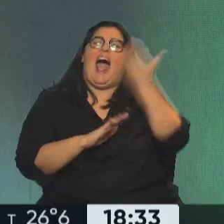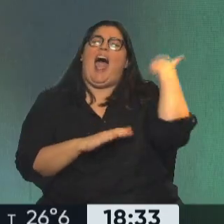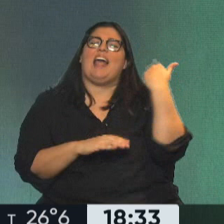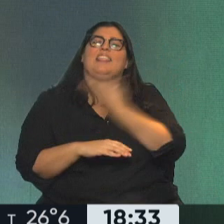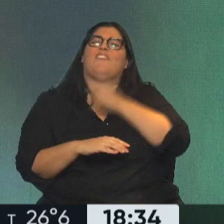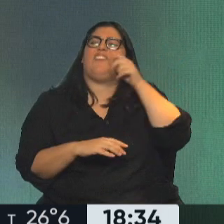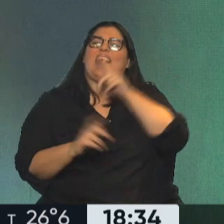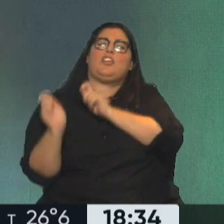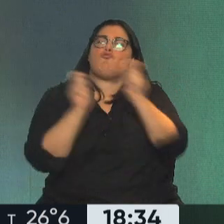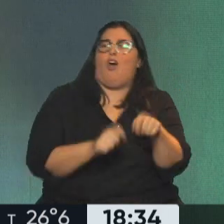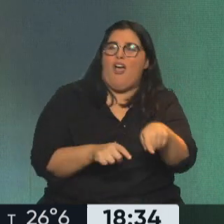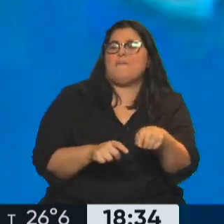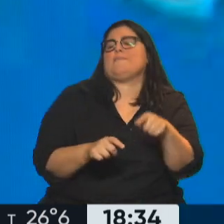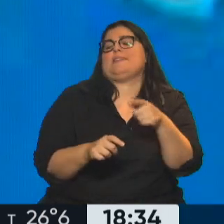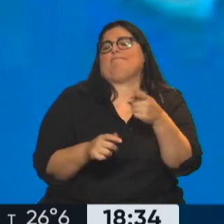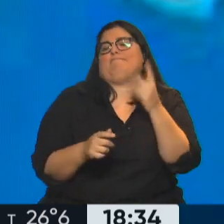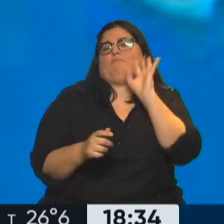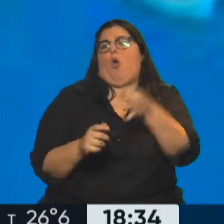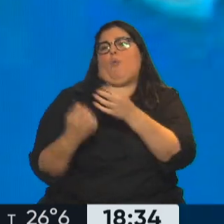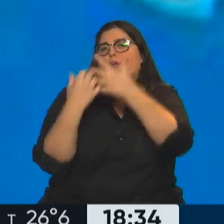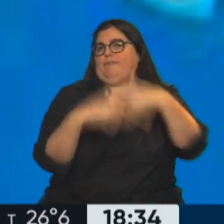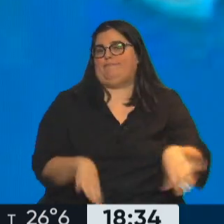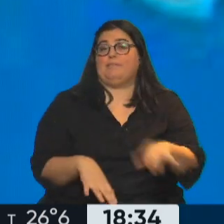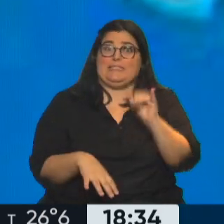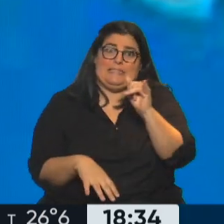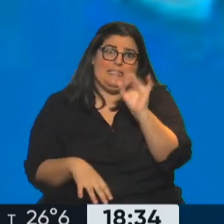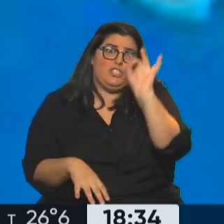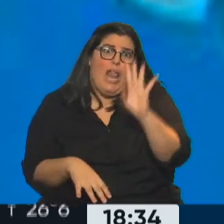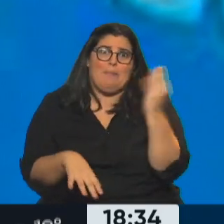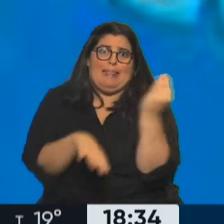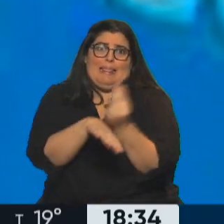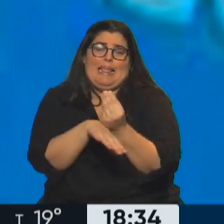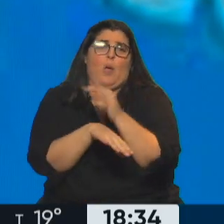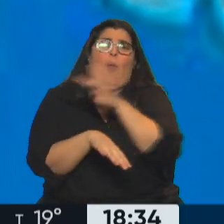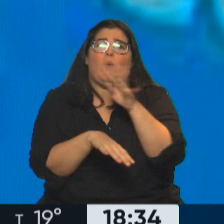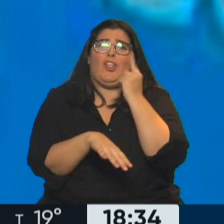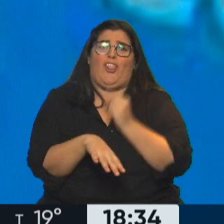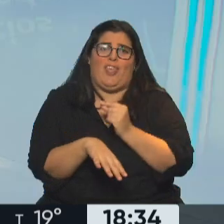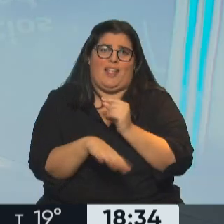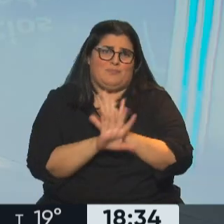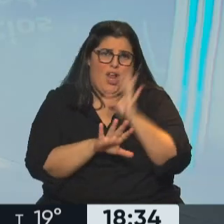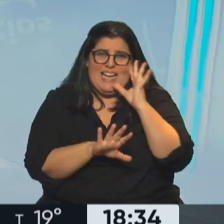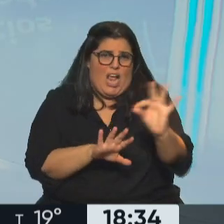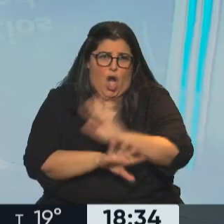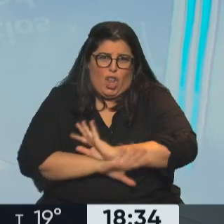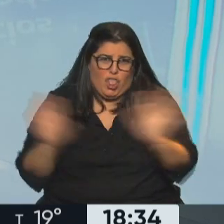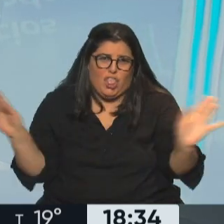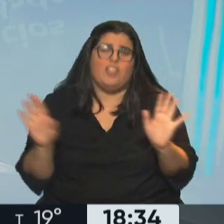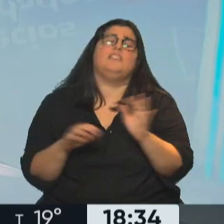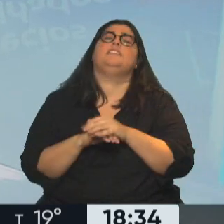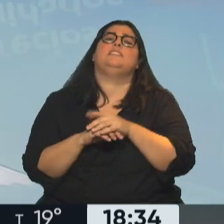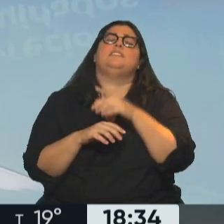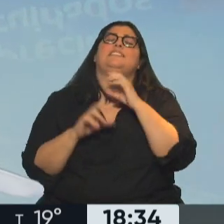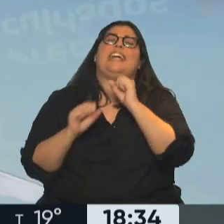Era casi obvio que salía. Sí, lo que pasa es que duró 44 días. Ha cumplido récord. El secretario de